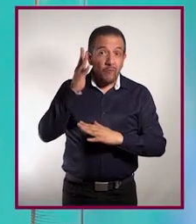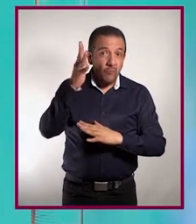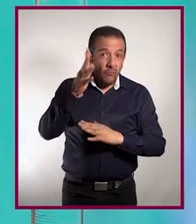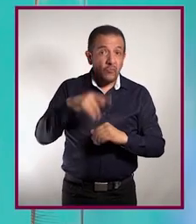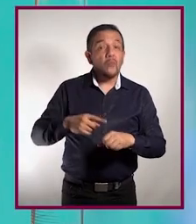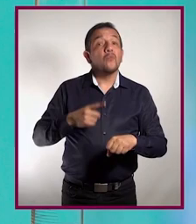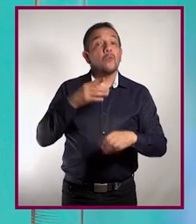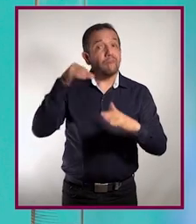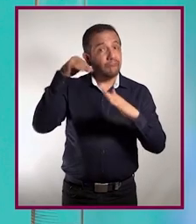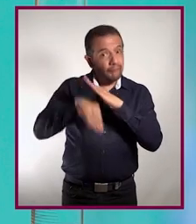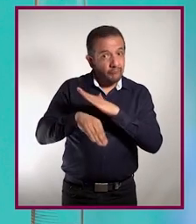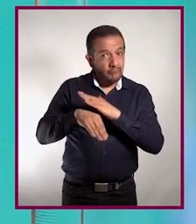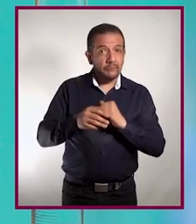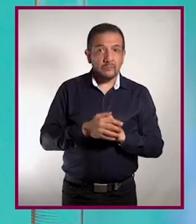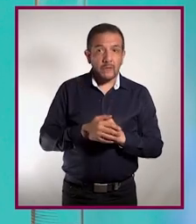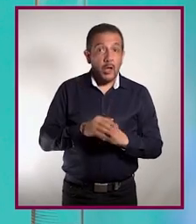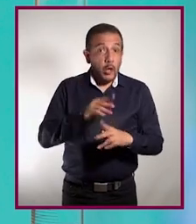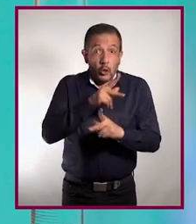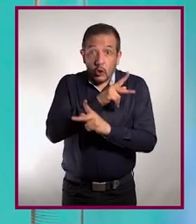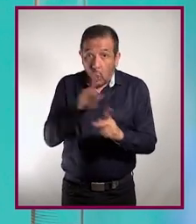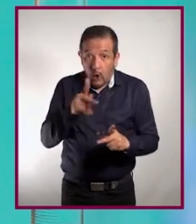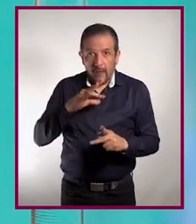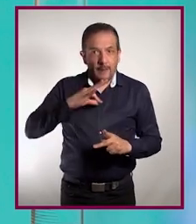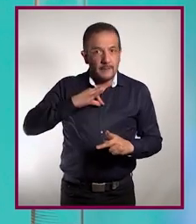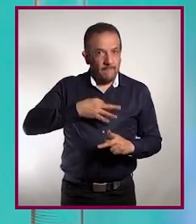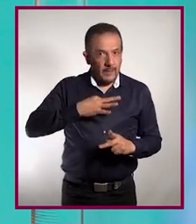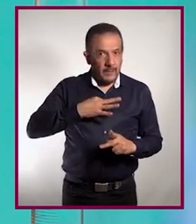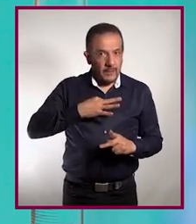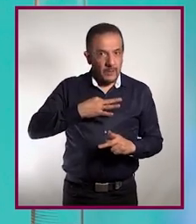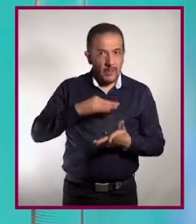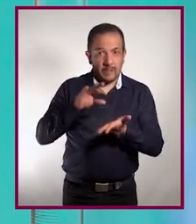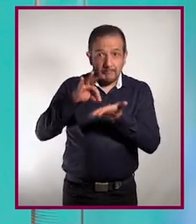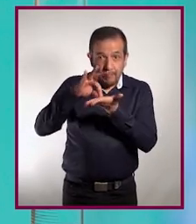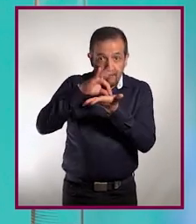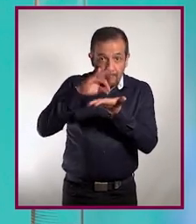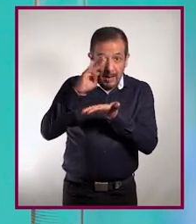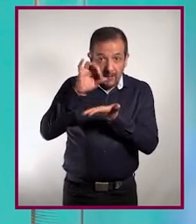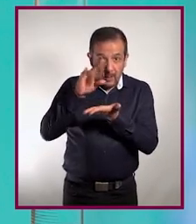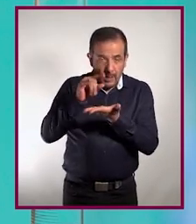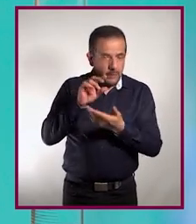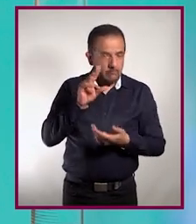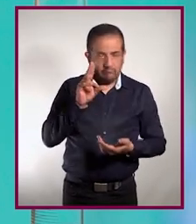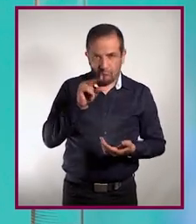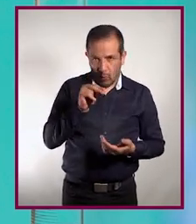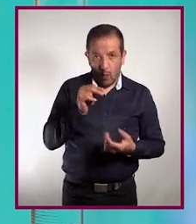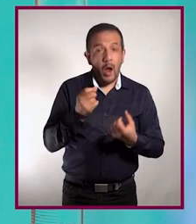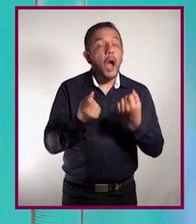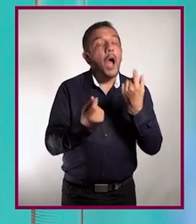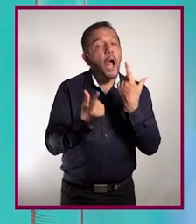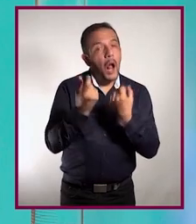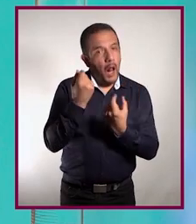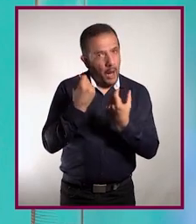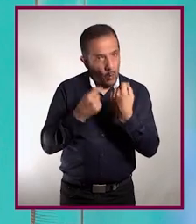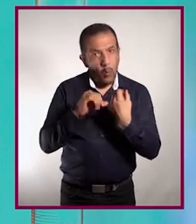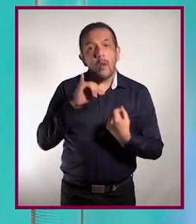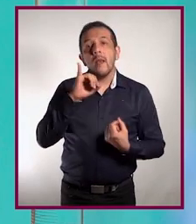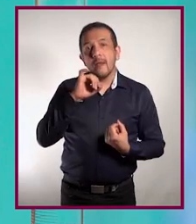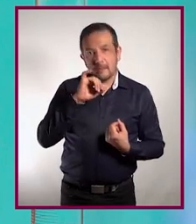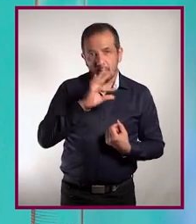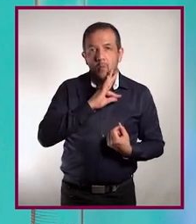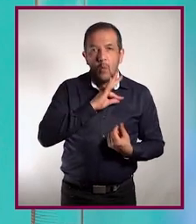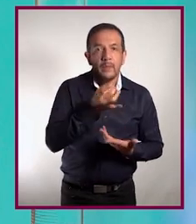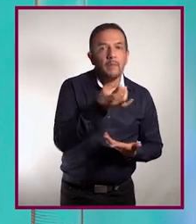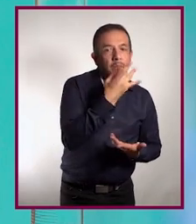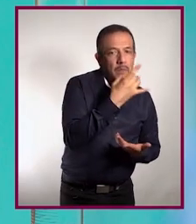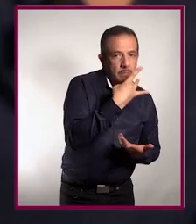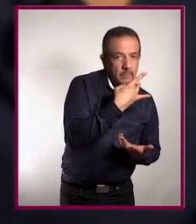Si bien, no todas las infecciones causadas por bacterias requieren atención médica y medicamentos, algunas bacterias sí pueden combatirse